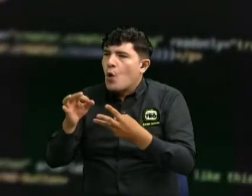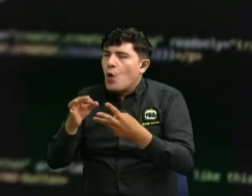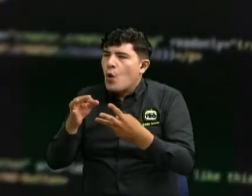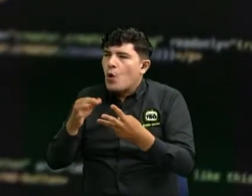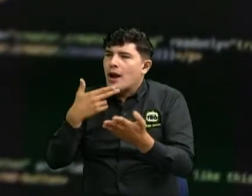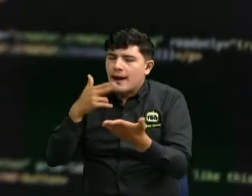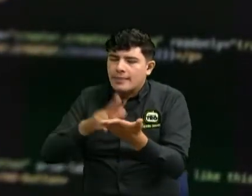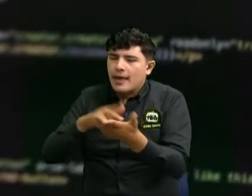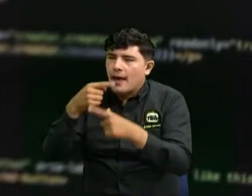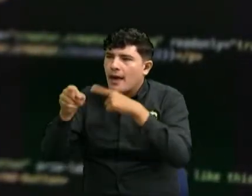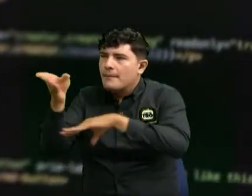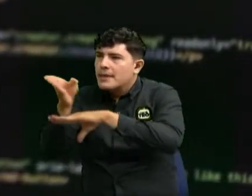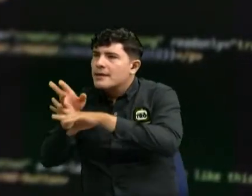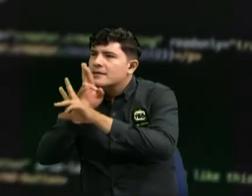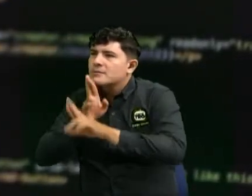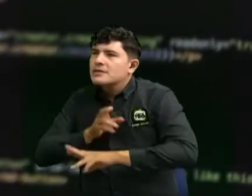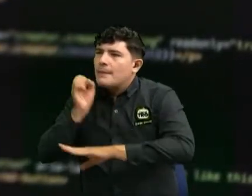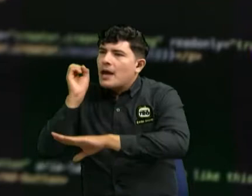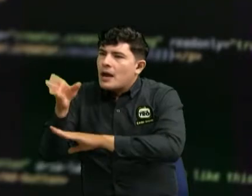¿Cuál es el paso a seguir?